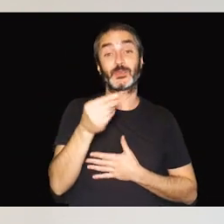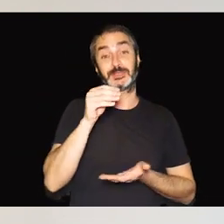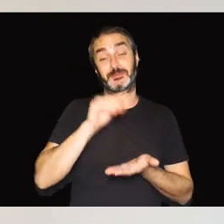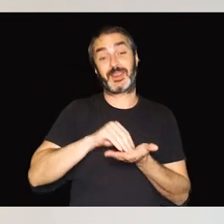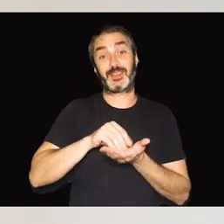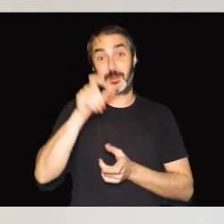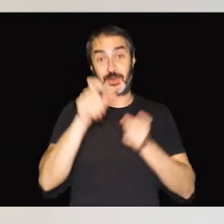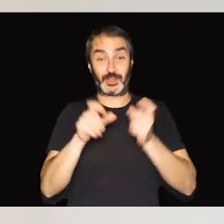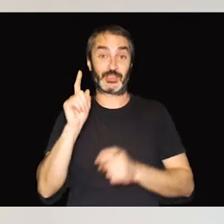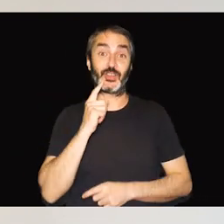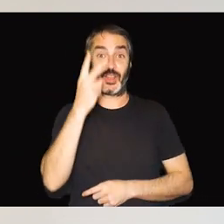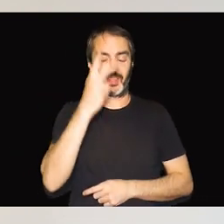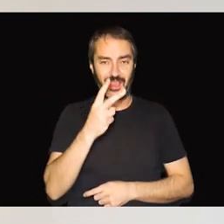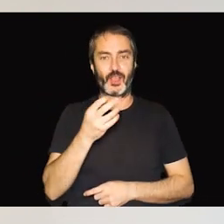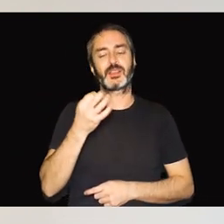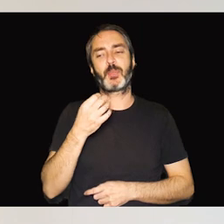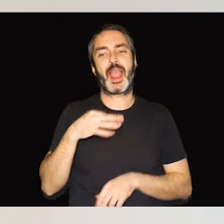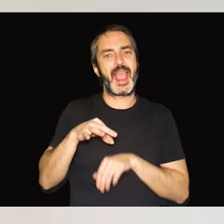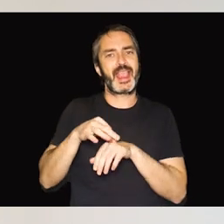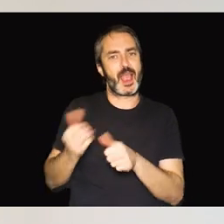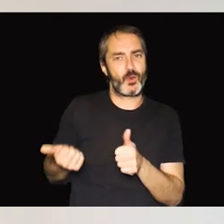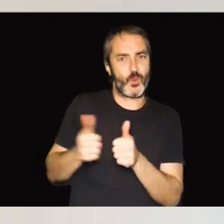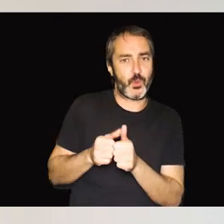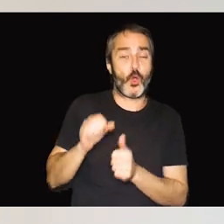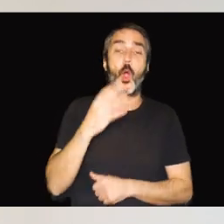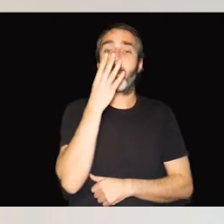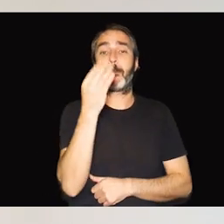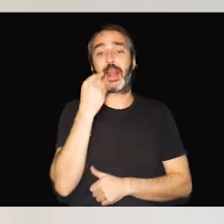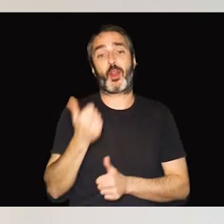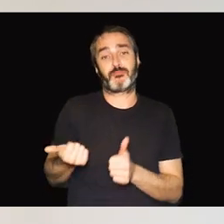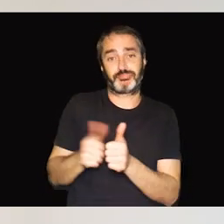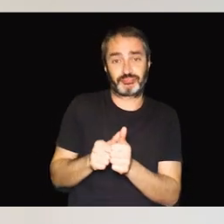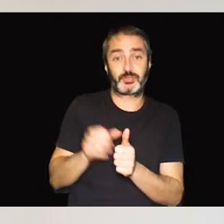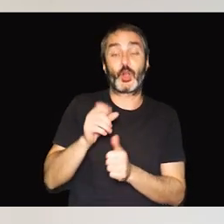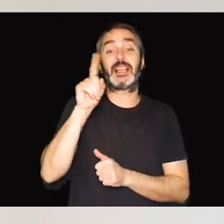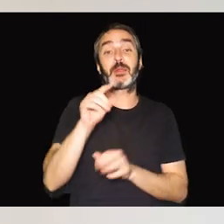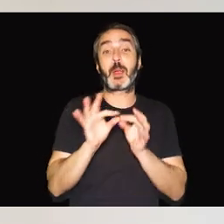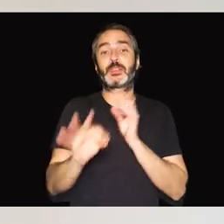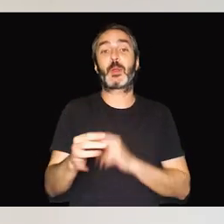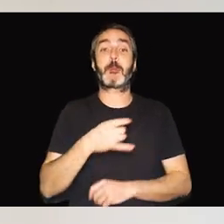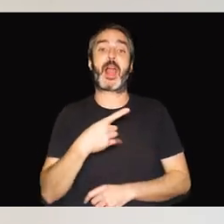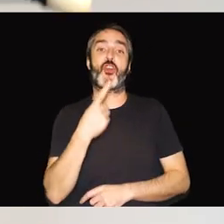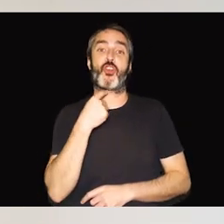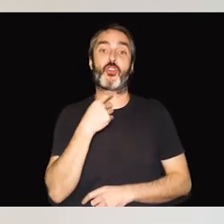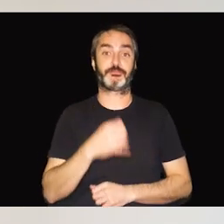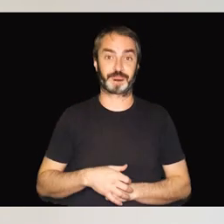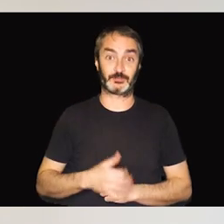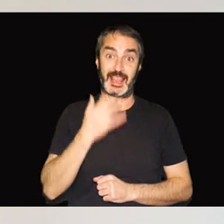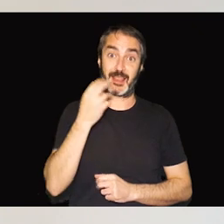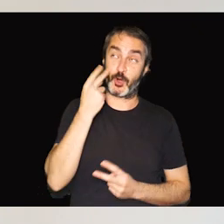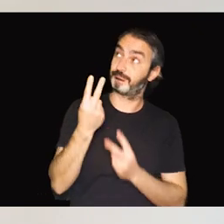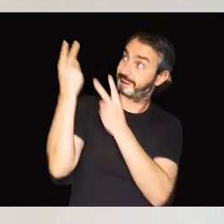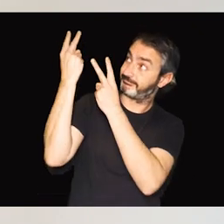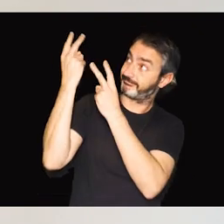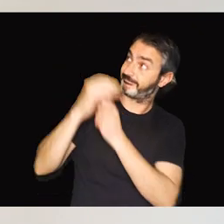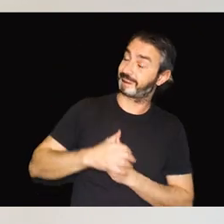con sordoceguera vayan acompañadas de guías de perros lazarillos y que utilicen el bastón blanco y rojo, como